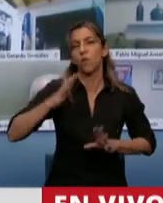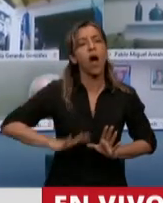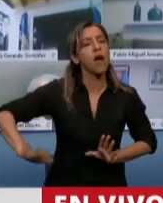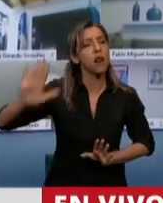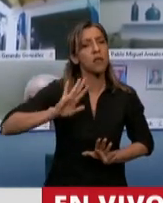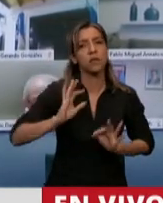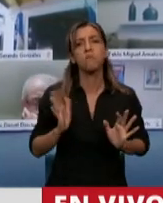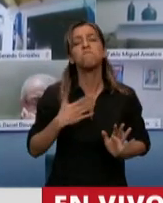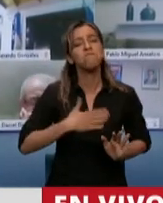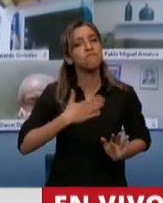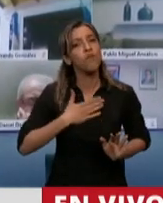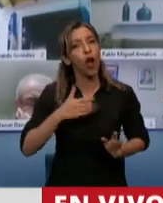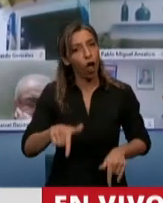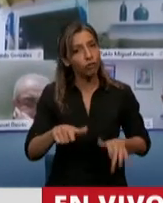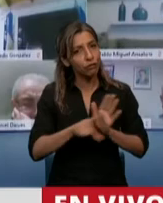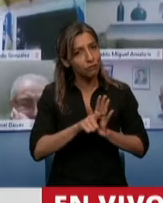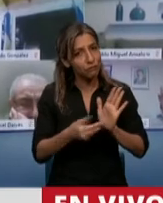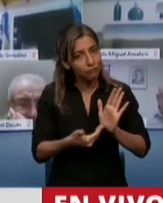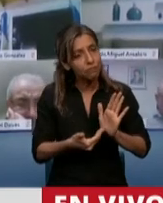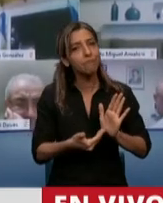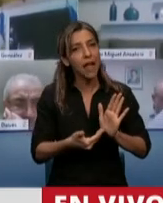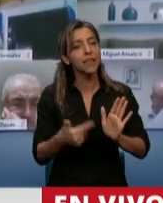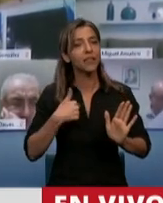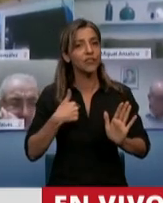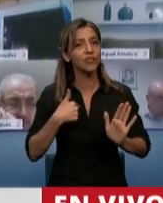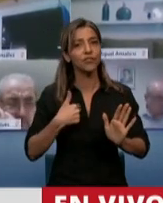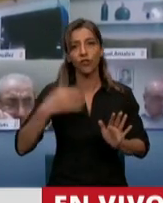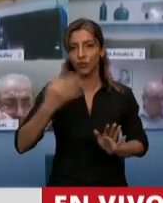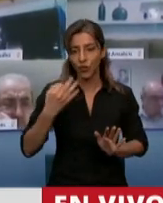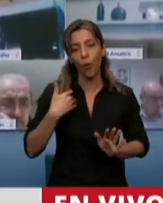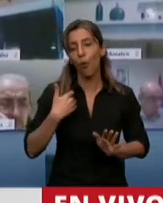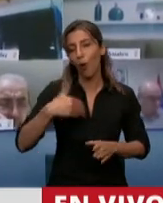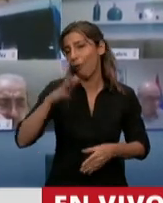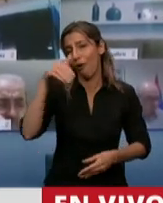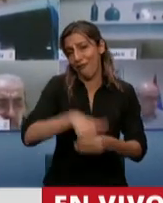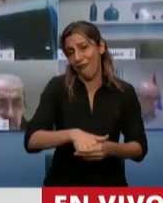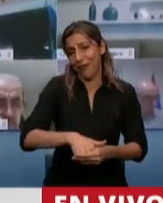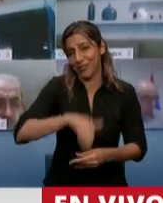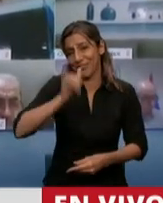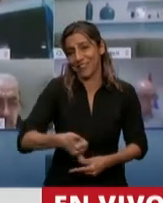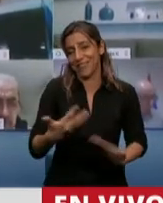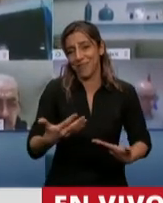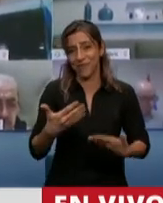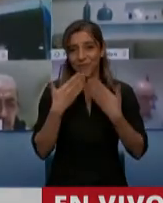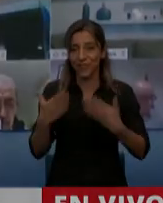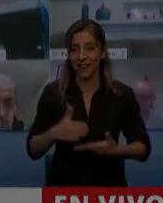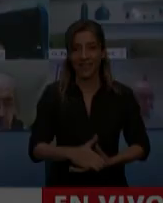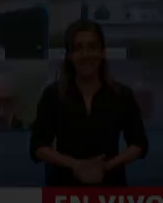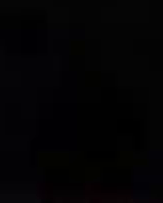que, celebro esta iniciativa y sin duda estoy adelantando mi voto favorable para esta ley. Muchísimas gracias. Gracias,